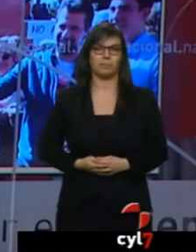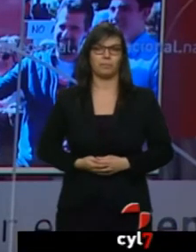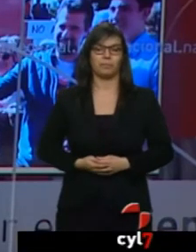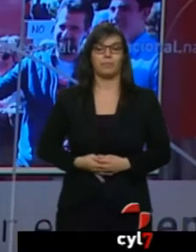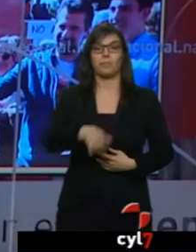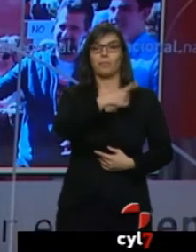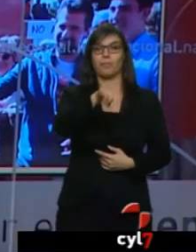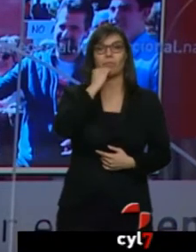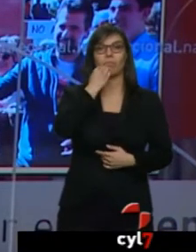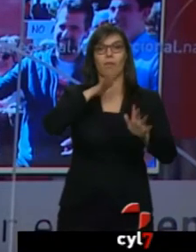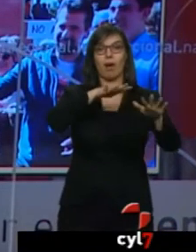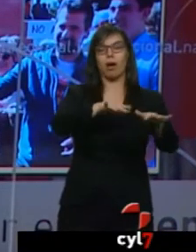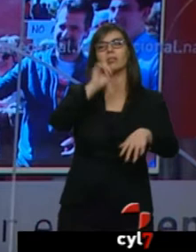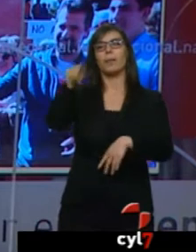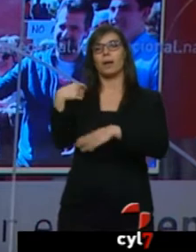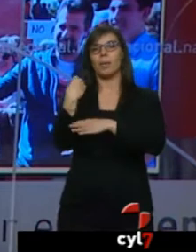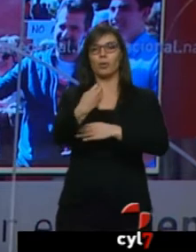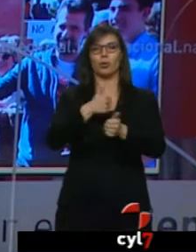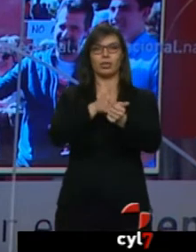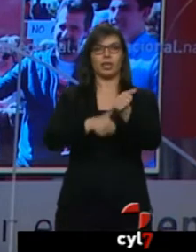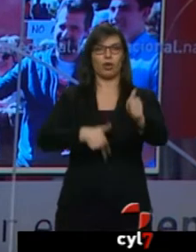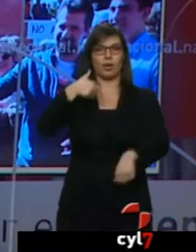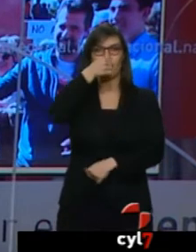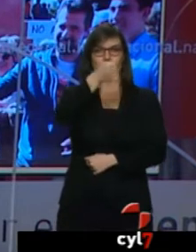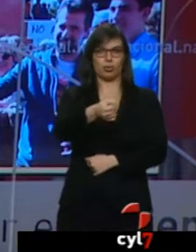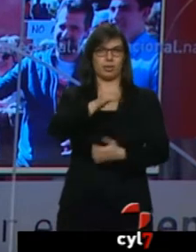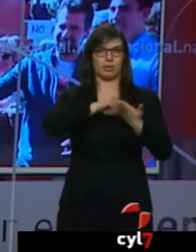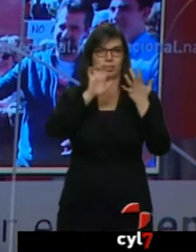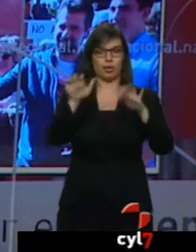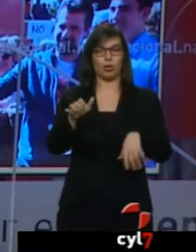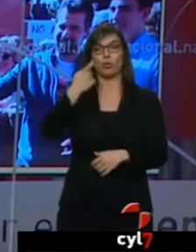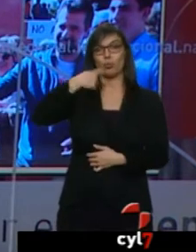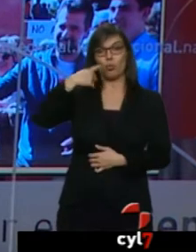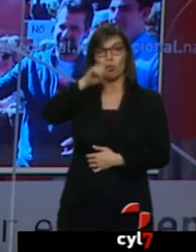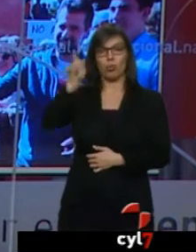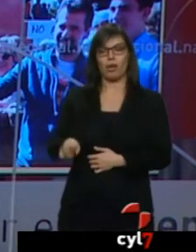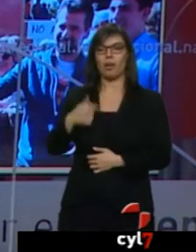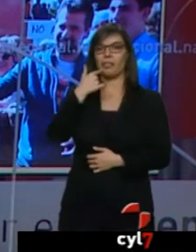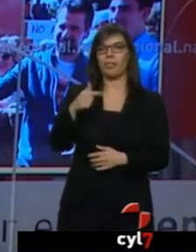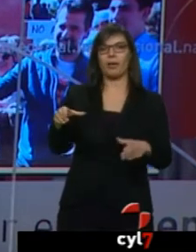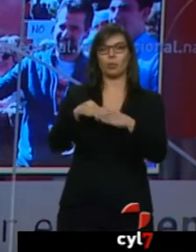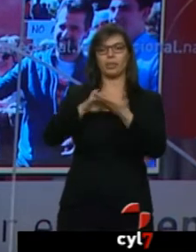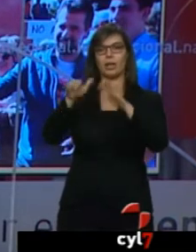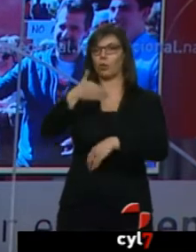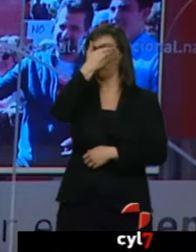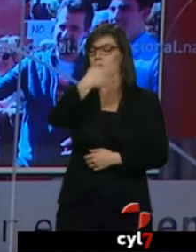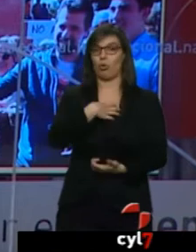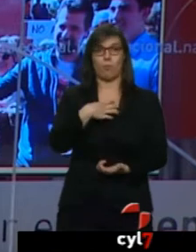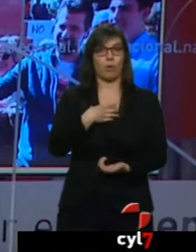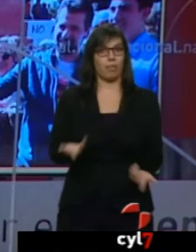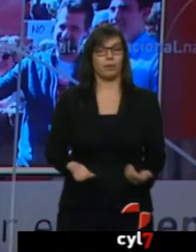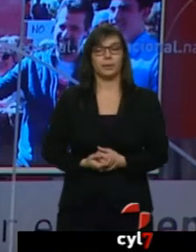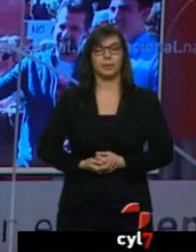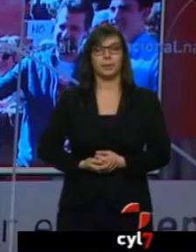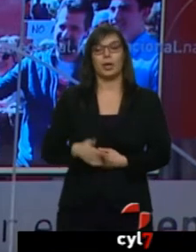secretario general... ...de los socialistas en Castilla y León. Luis Tudanca asegura que la Junta... ...no puede mirar hacia otro lado. El martes en el